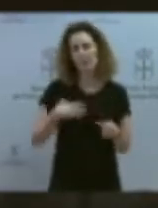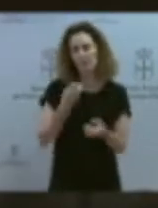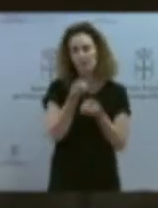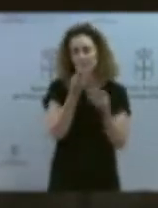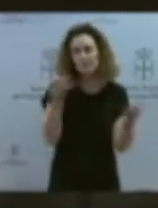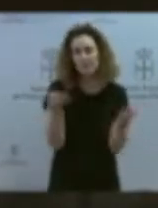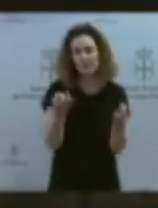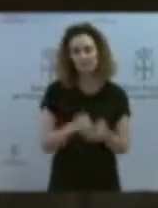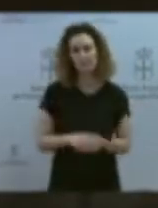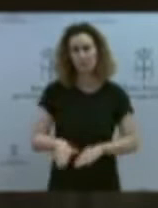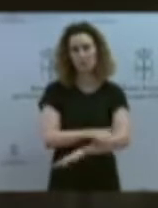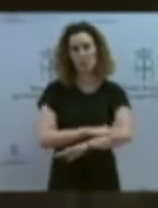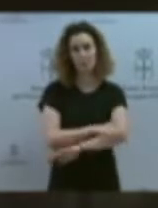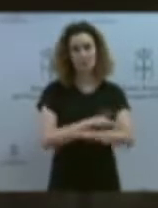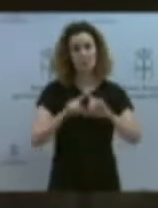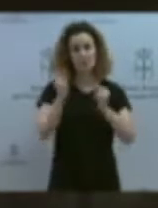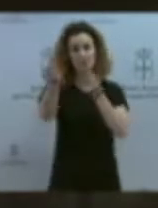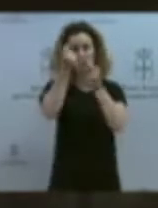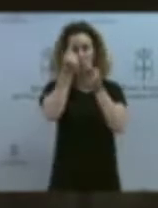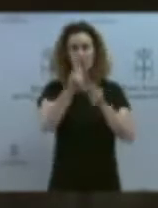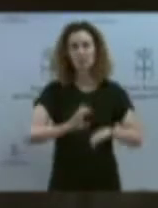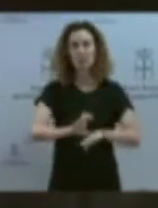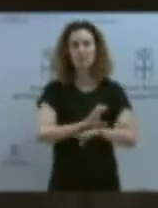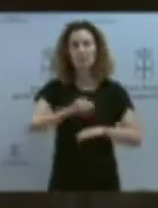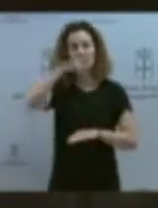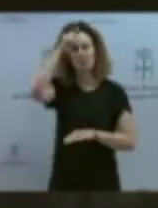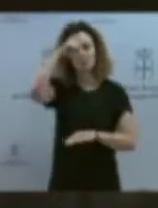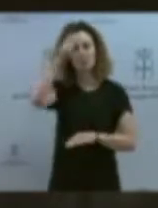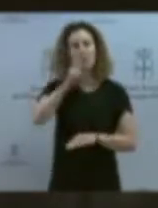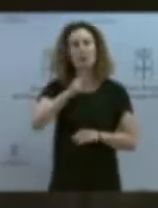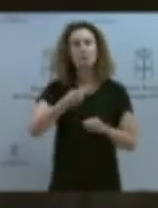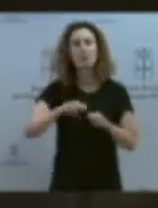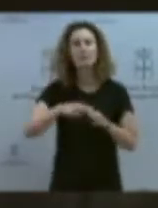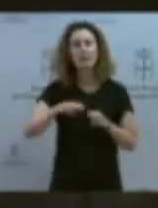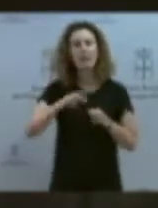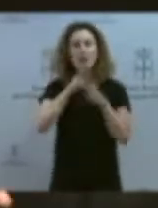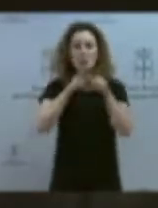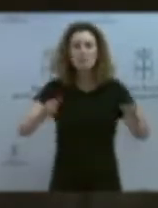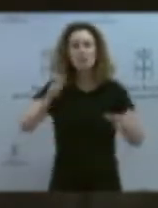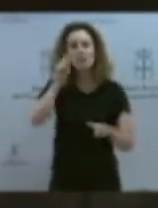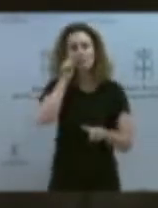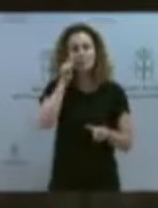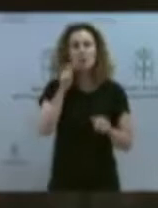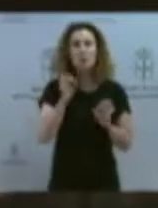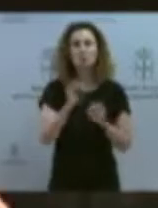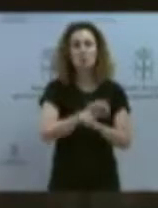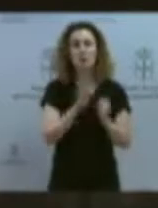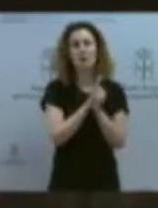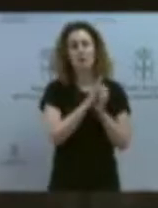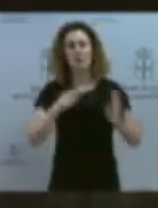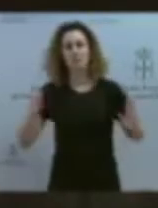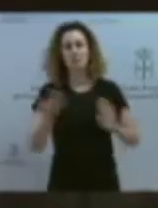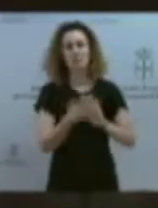la Consellería de Cultura, Política, Lingüística y Turismo, tuvo a lo largo de la pandemia calces de diálogo con el sector de las orquestas y las verbenes